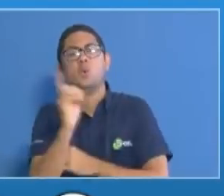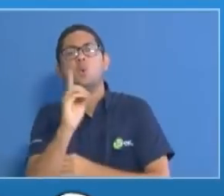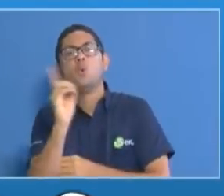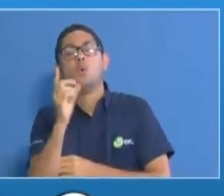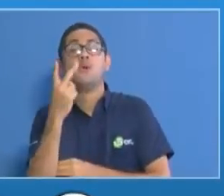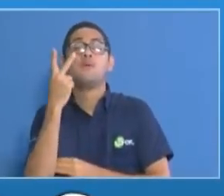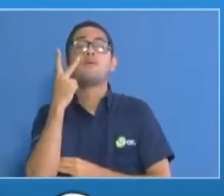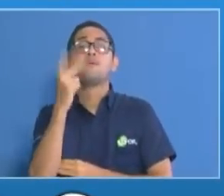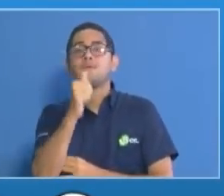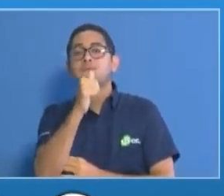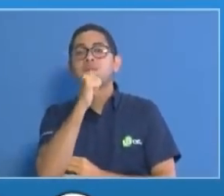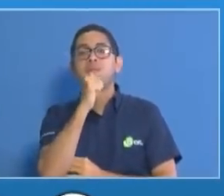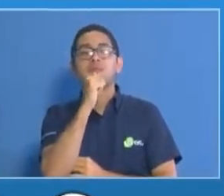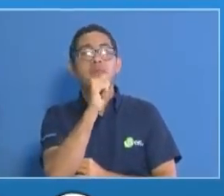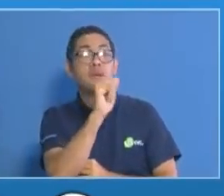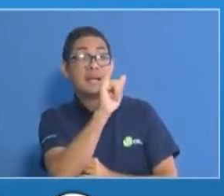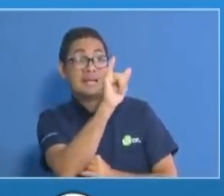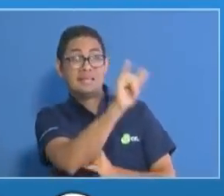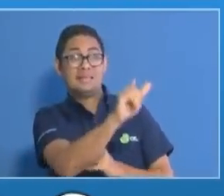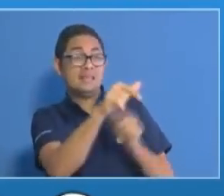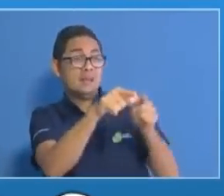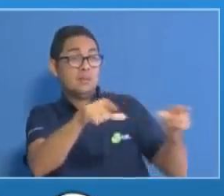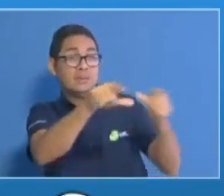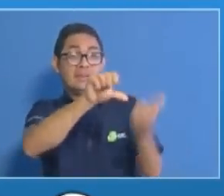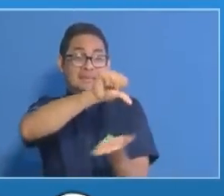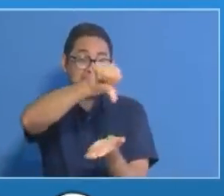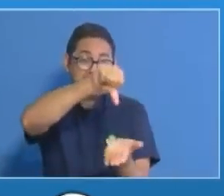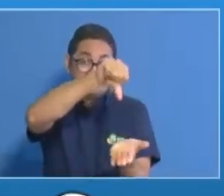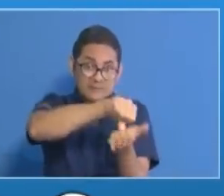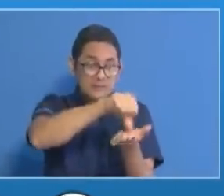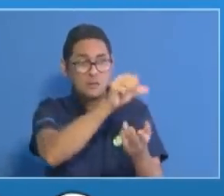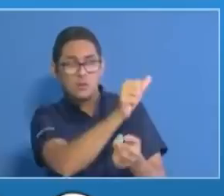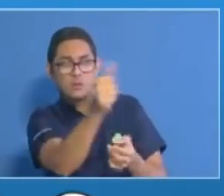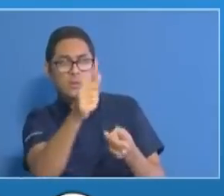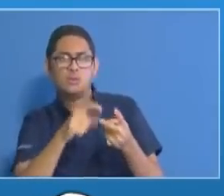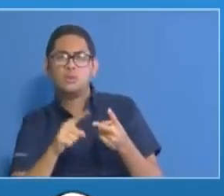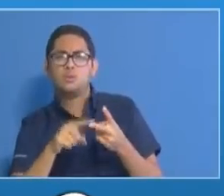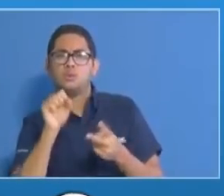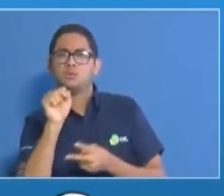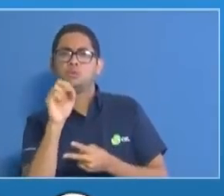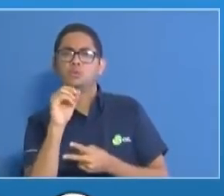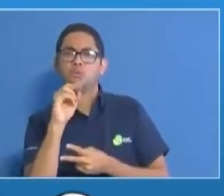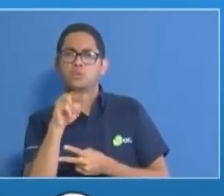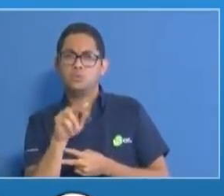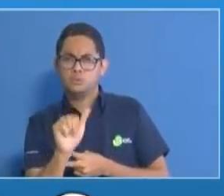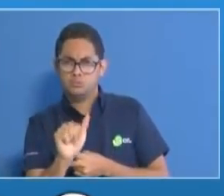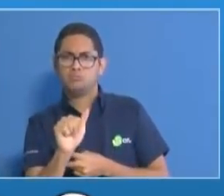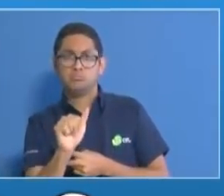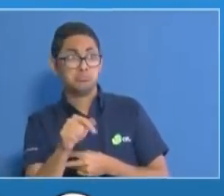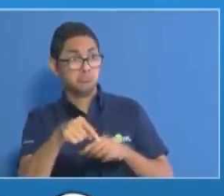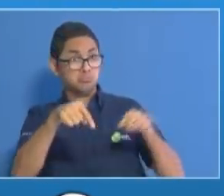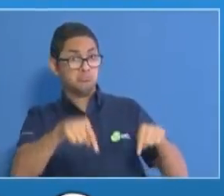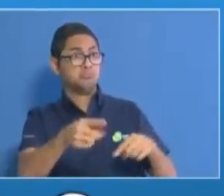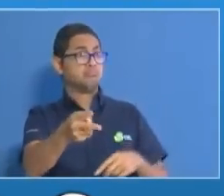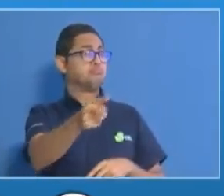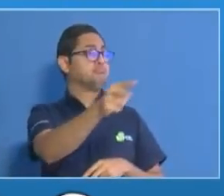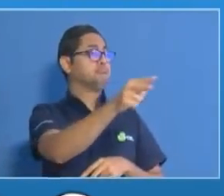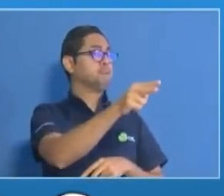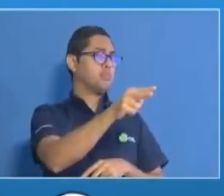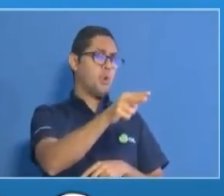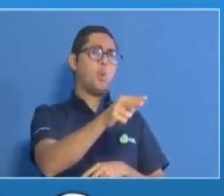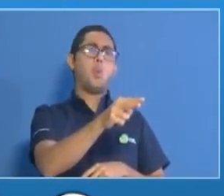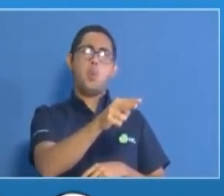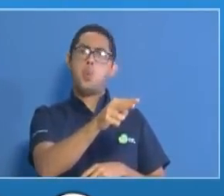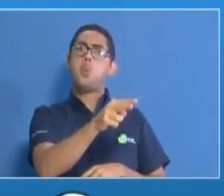de Veraguas especialmente a la gente de Santiago y Soná que el día de hoy han dado una muestra de